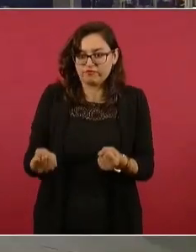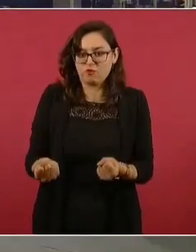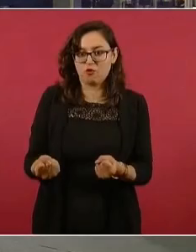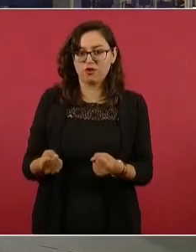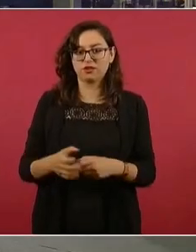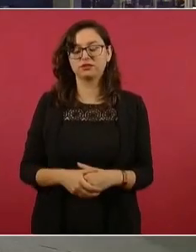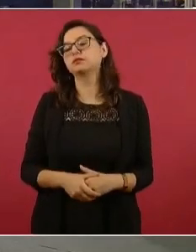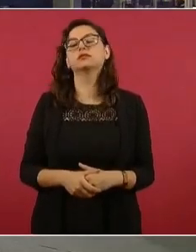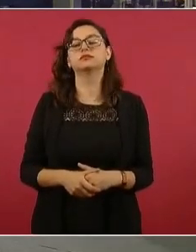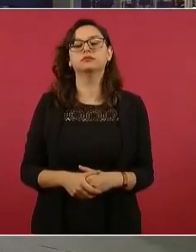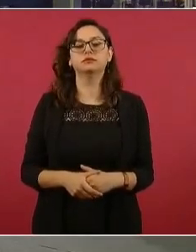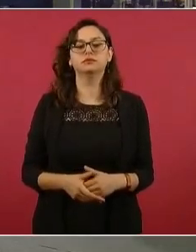Viene Hans. Gracias.